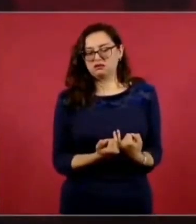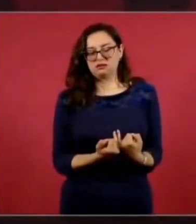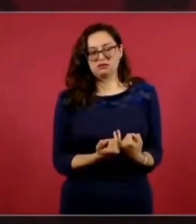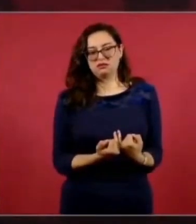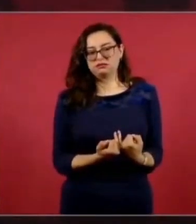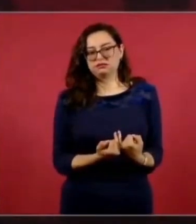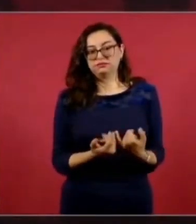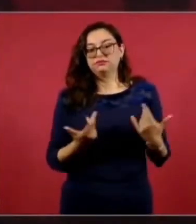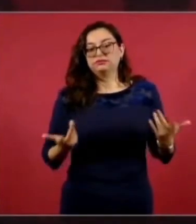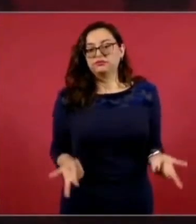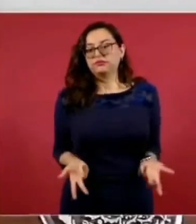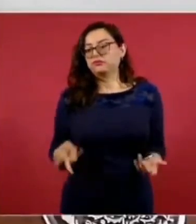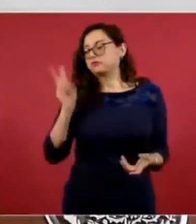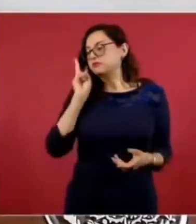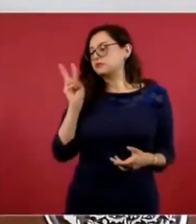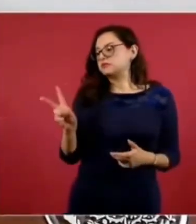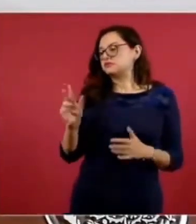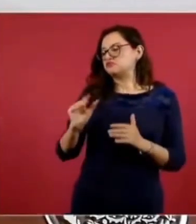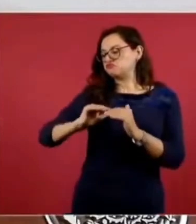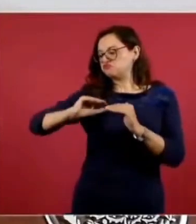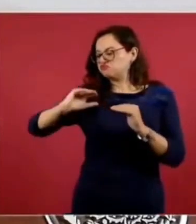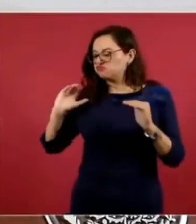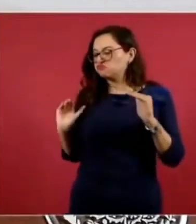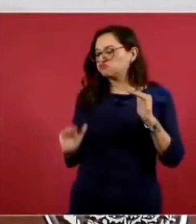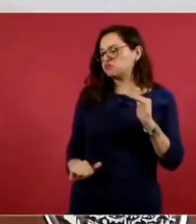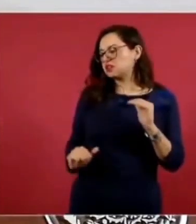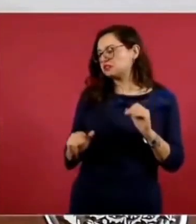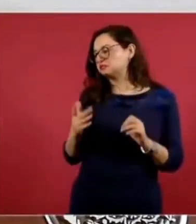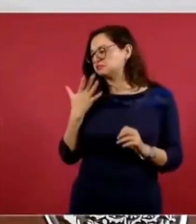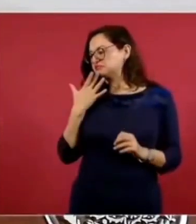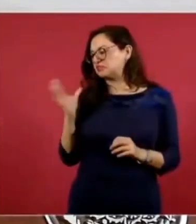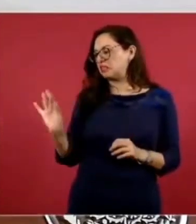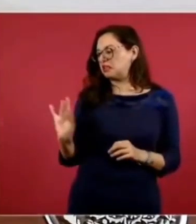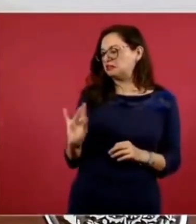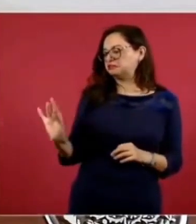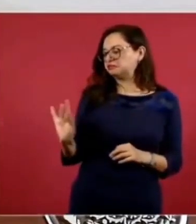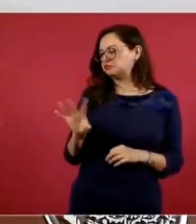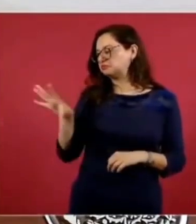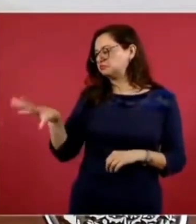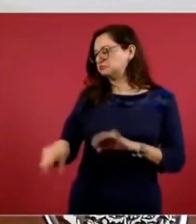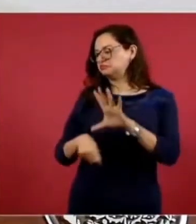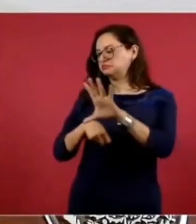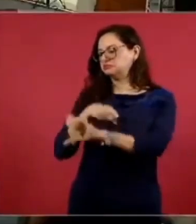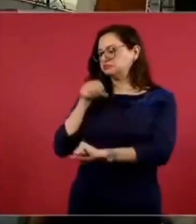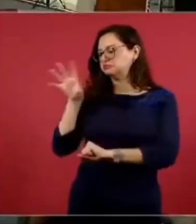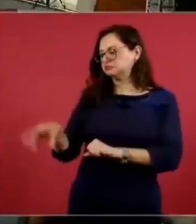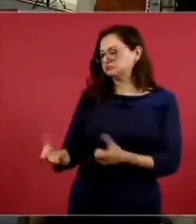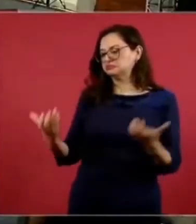ver a México, siguieron viendo a México como tierra de conquista.